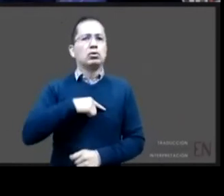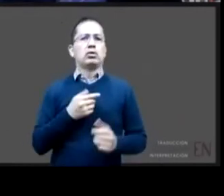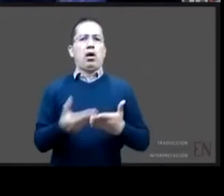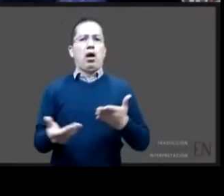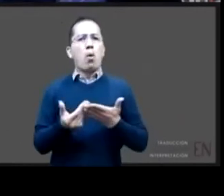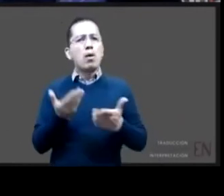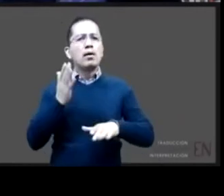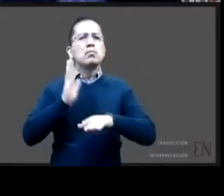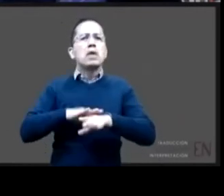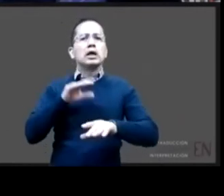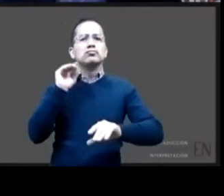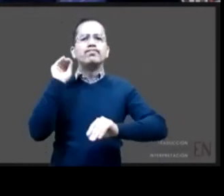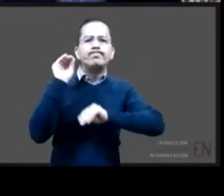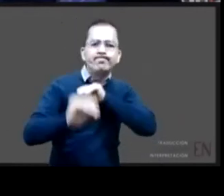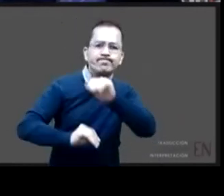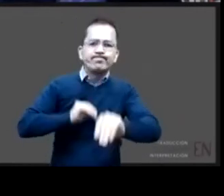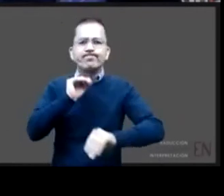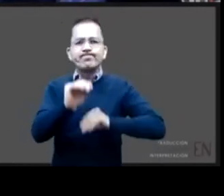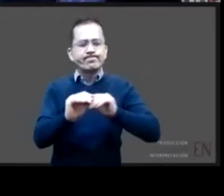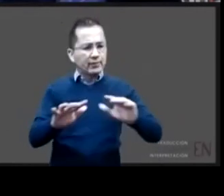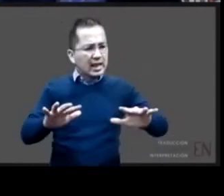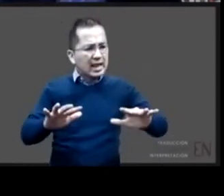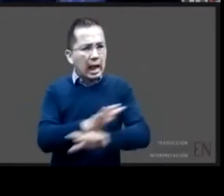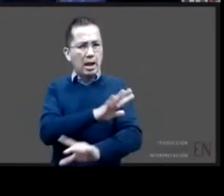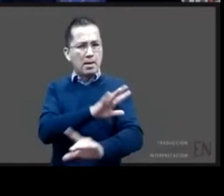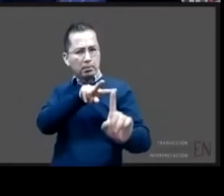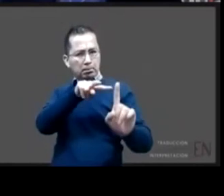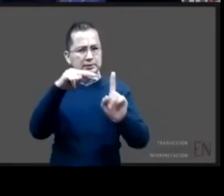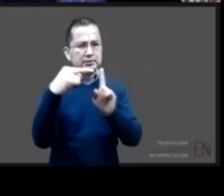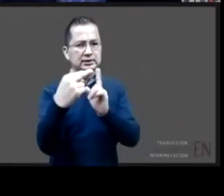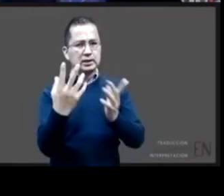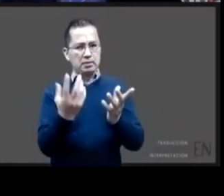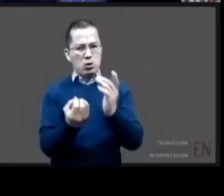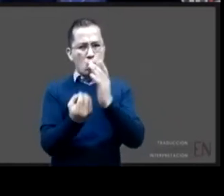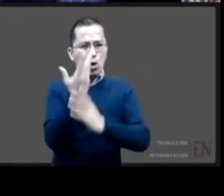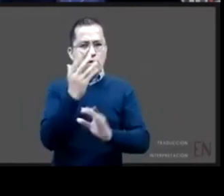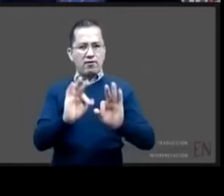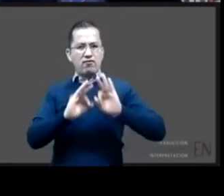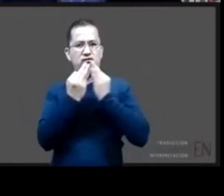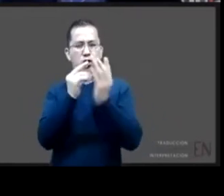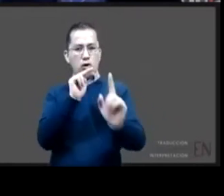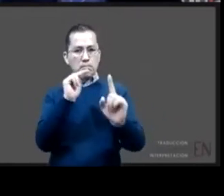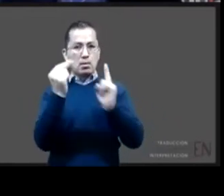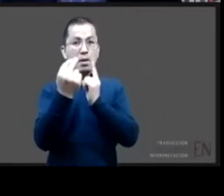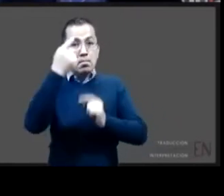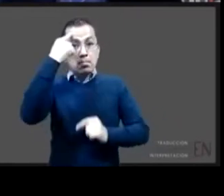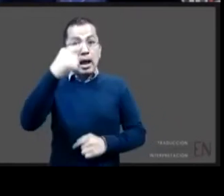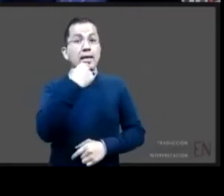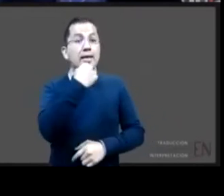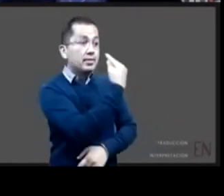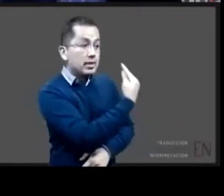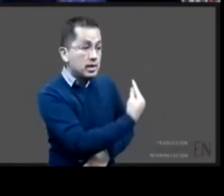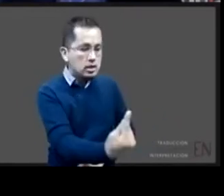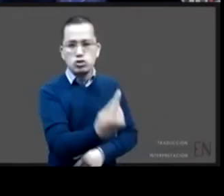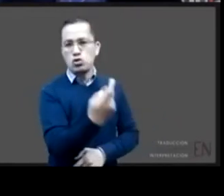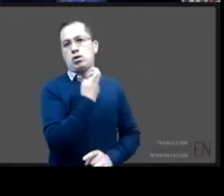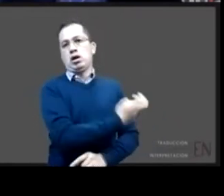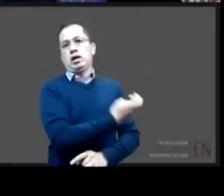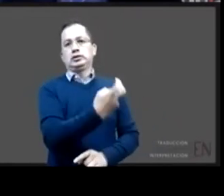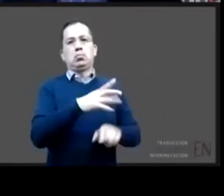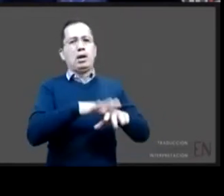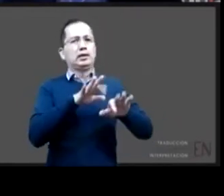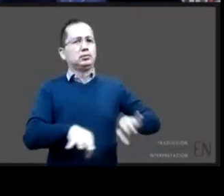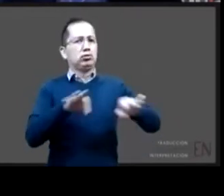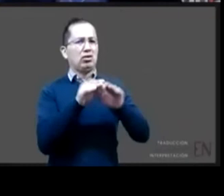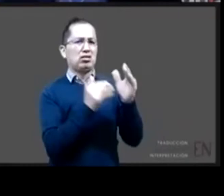construcción de un nuevo paradigma donde los niños son sujetos titulares de derechos humanos y como operadores de